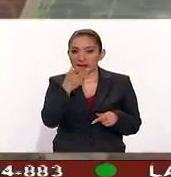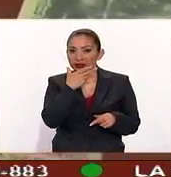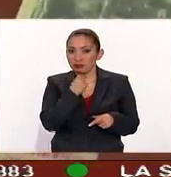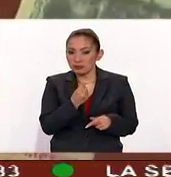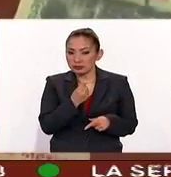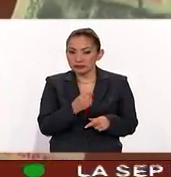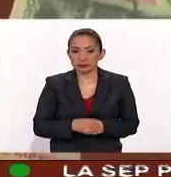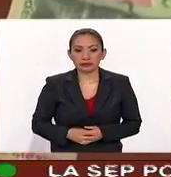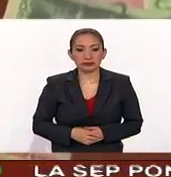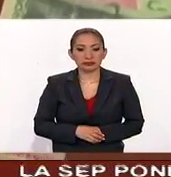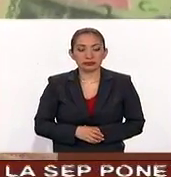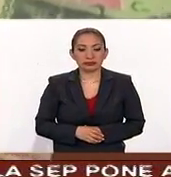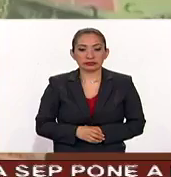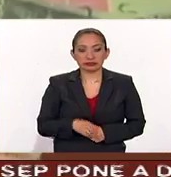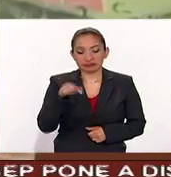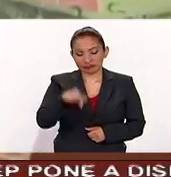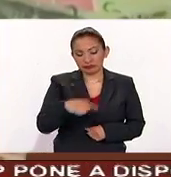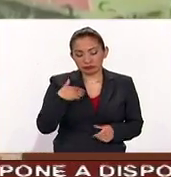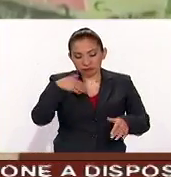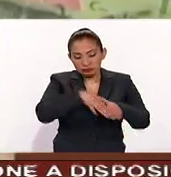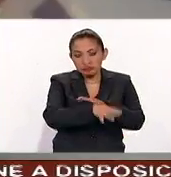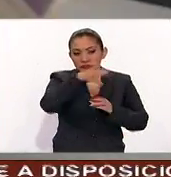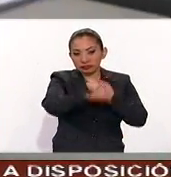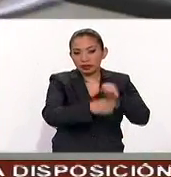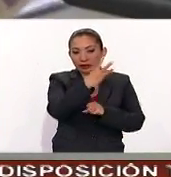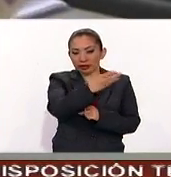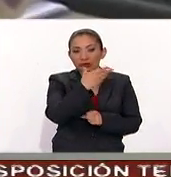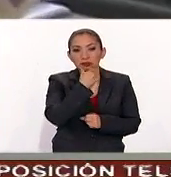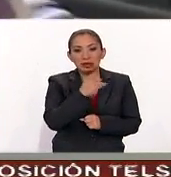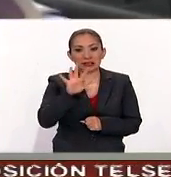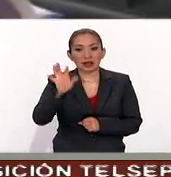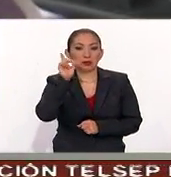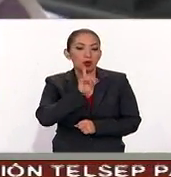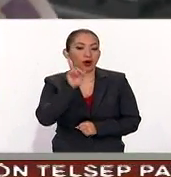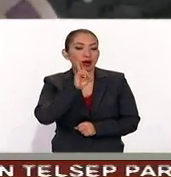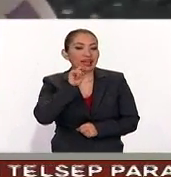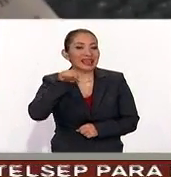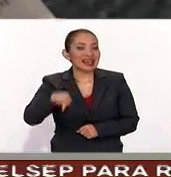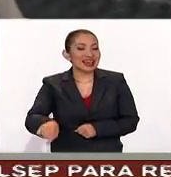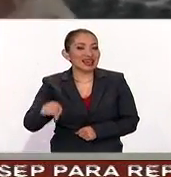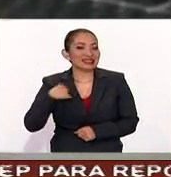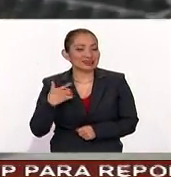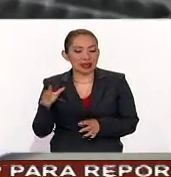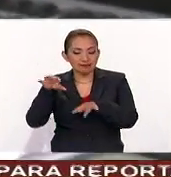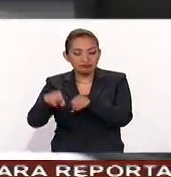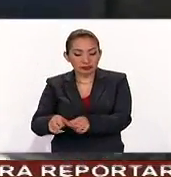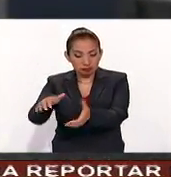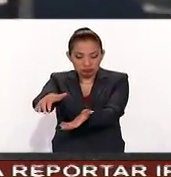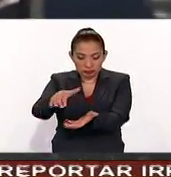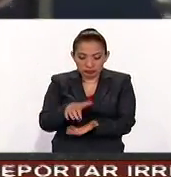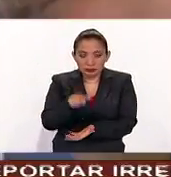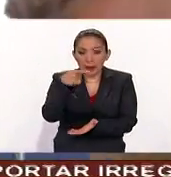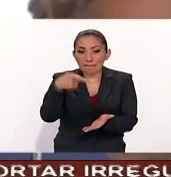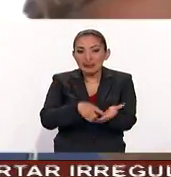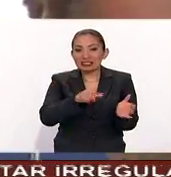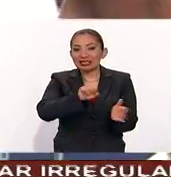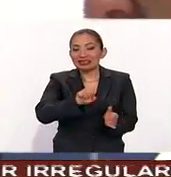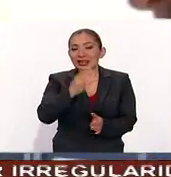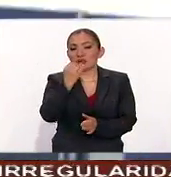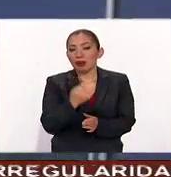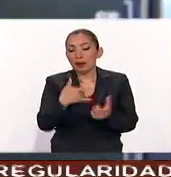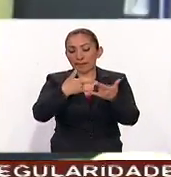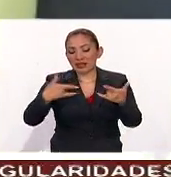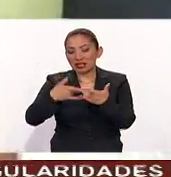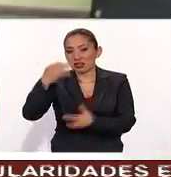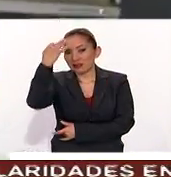varones. En el operativo fueron detenidos tres hombres y cinco mujeres a quienes les aseguraron mil sesenta y nueve